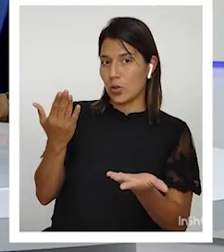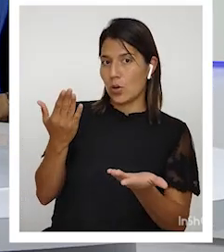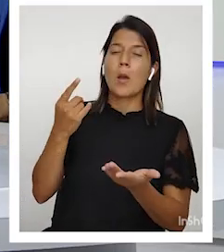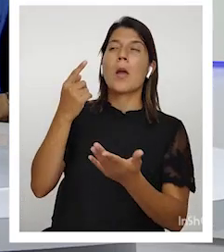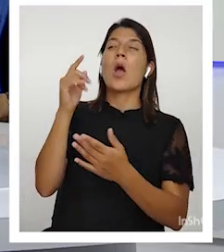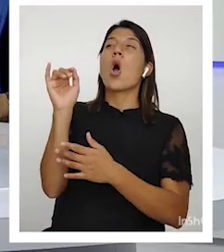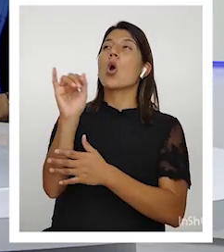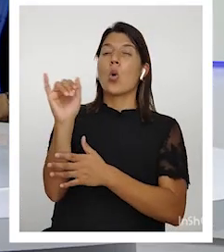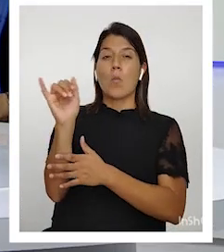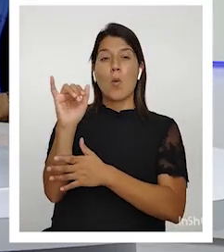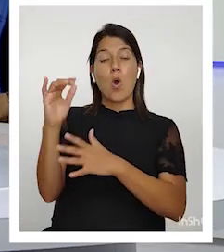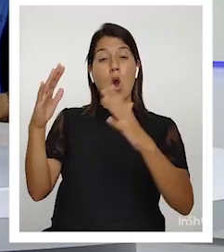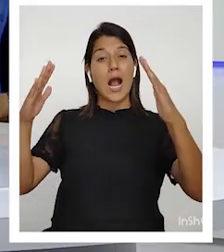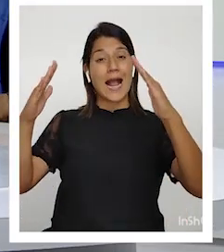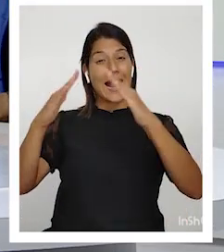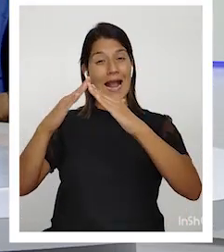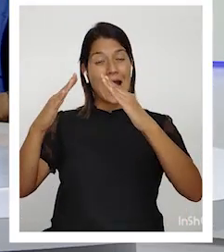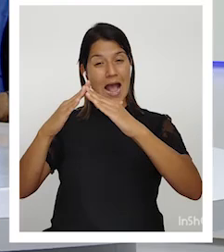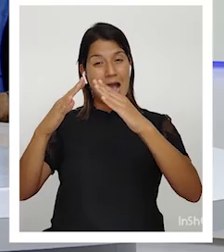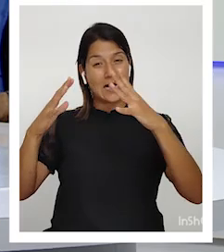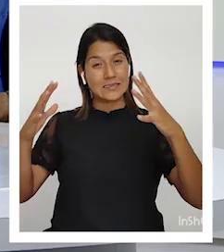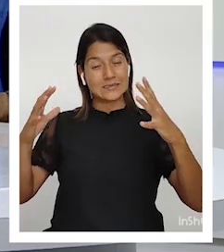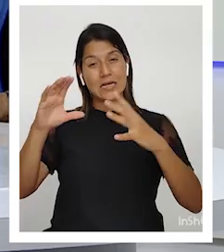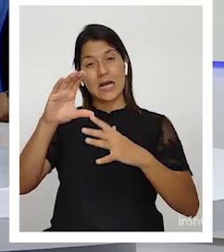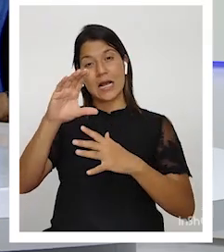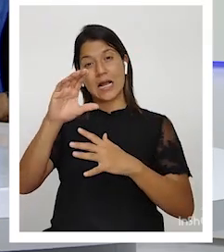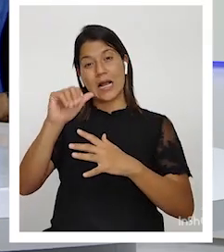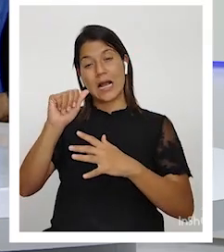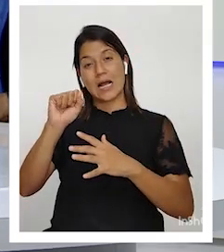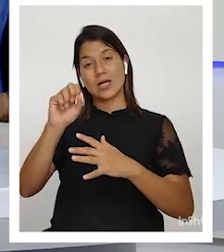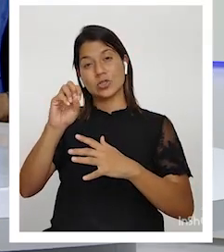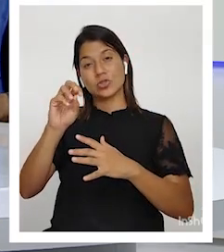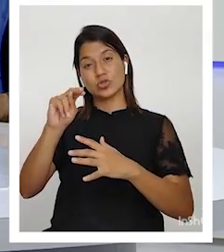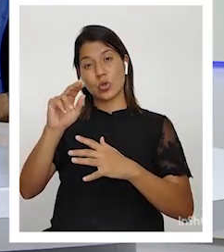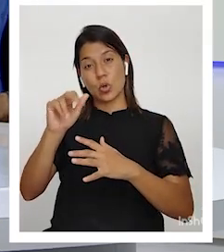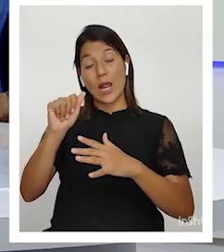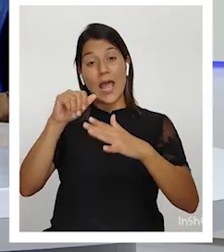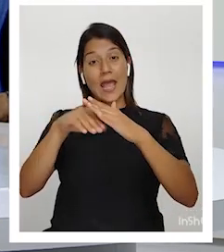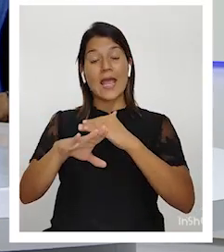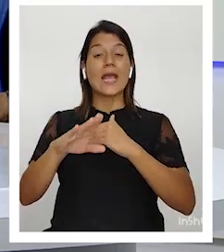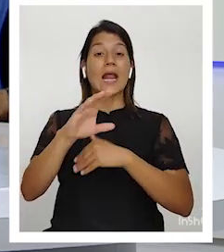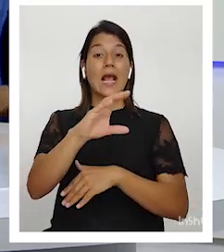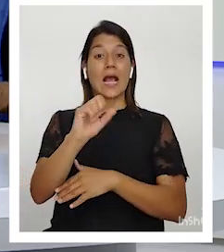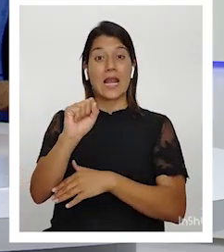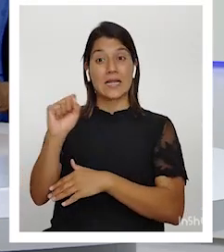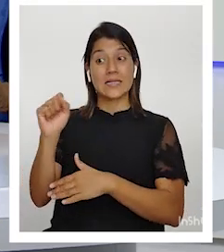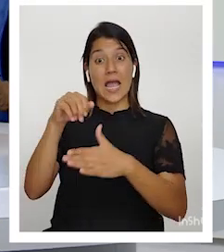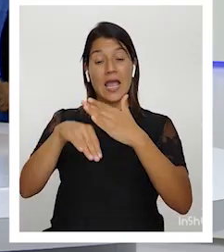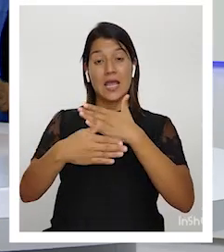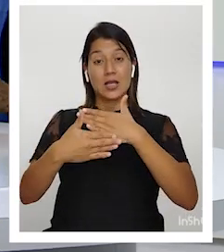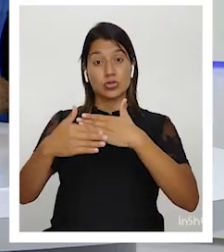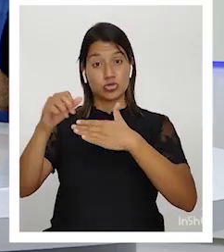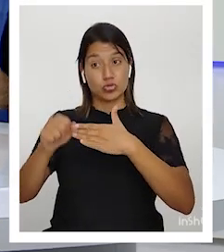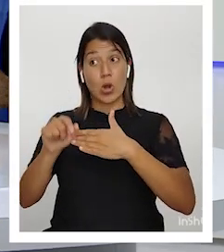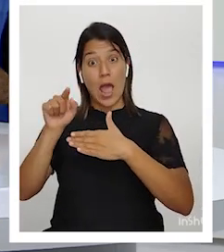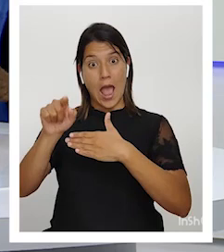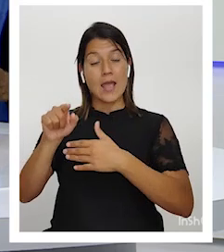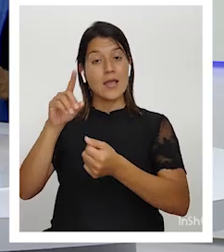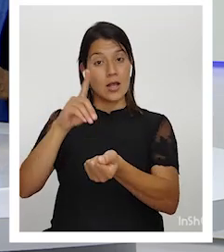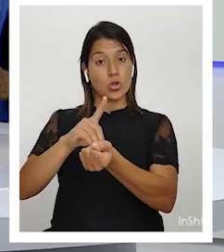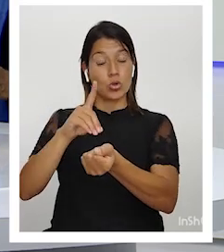la casona de la caja del seguro en la zona sur. Ahí está el doctor